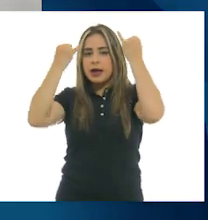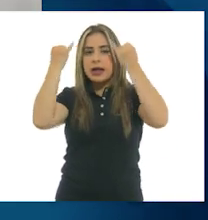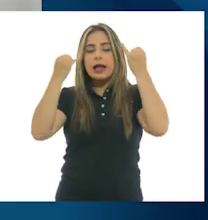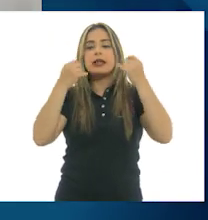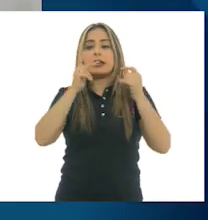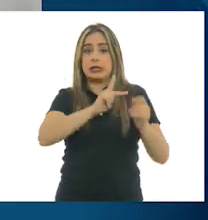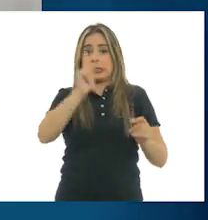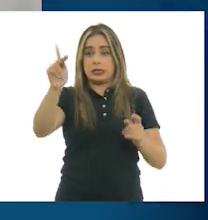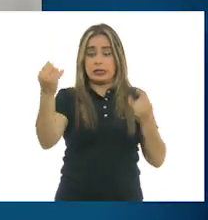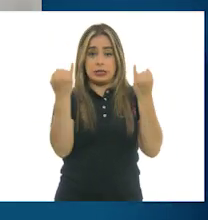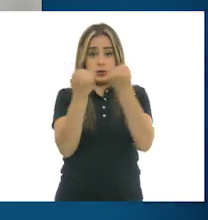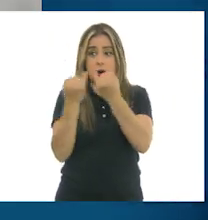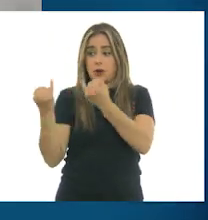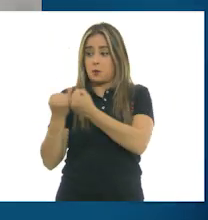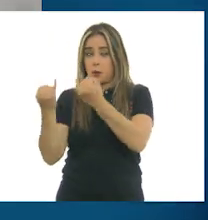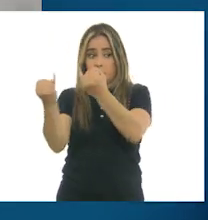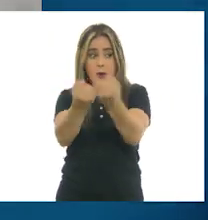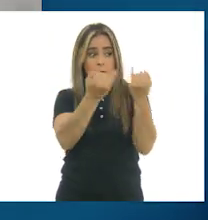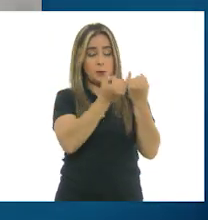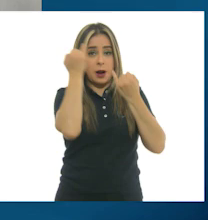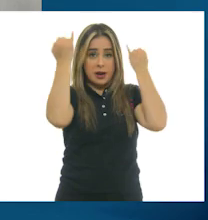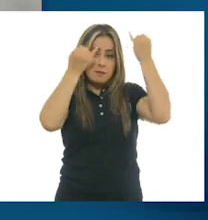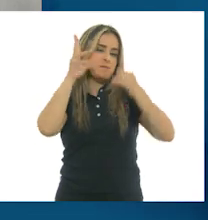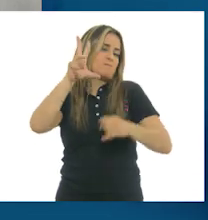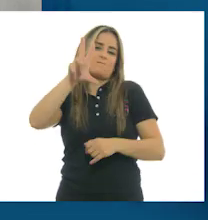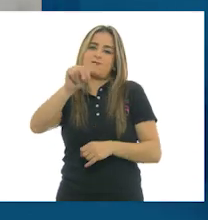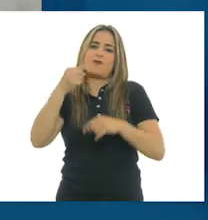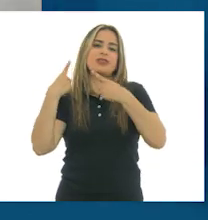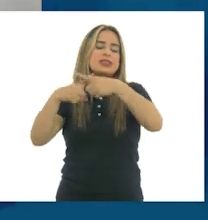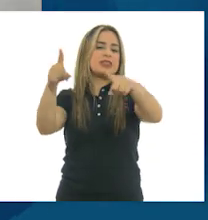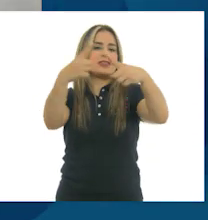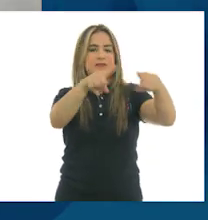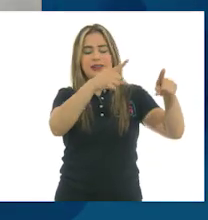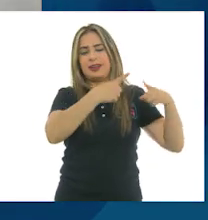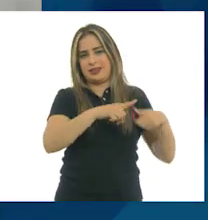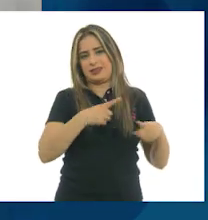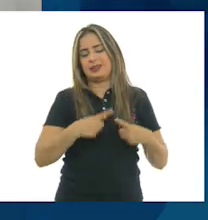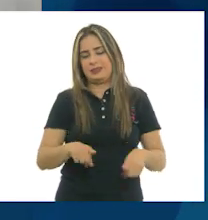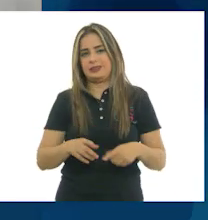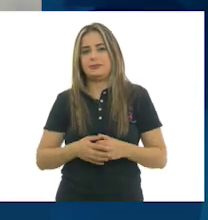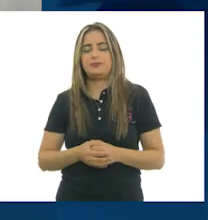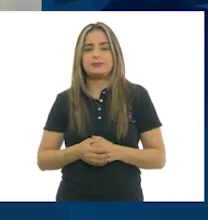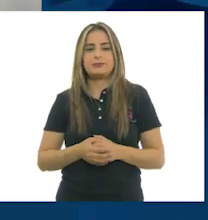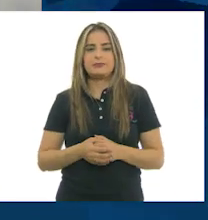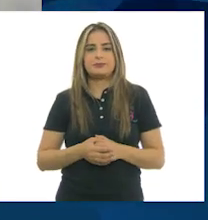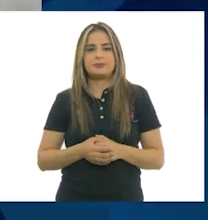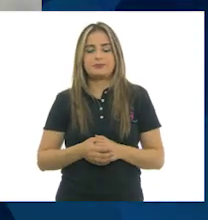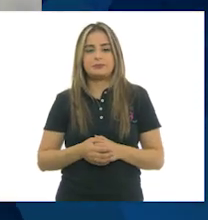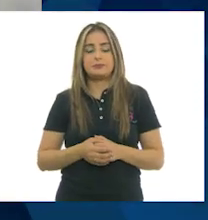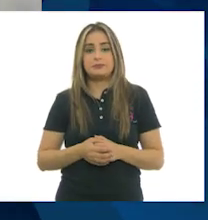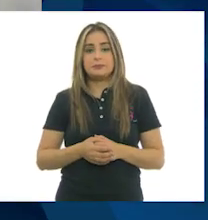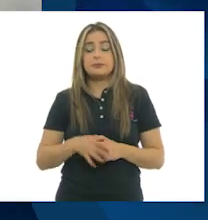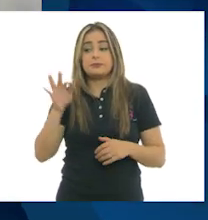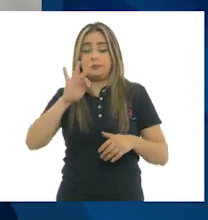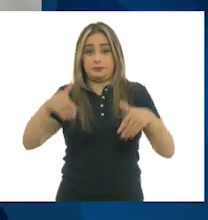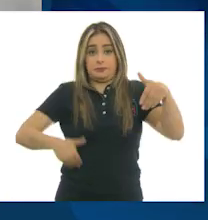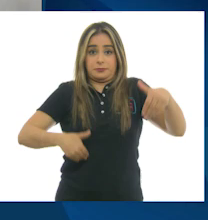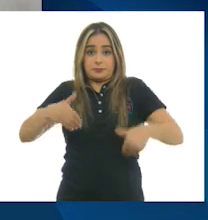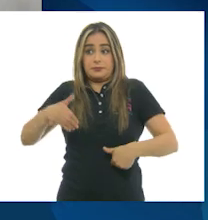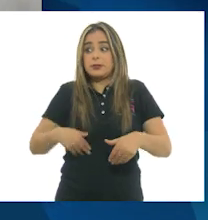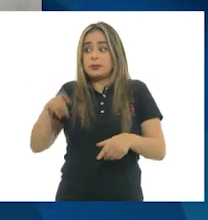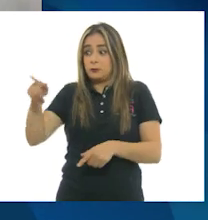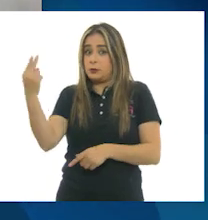pero no son iguales. Pero al final todos imaginamos una casa. Ahora, cuando enseñamos una casa para una obra de teatro,